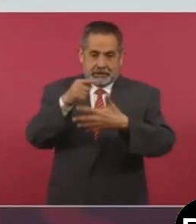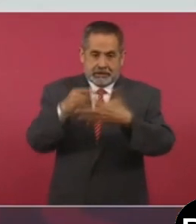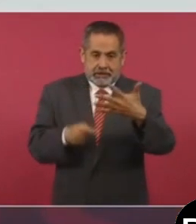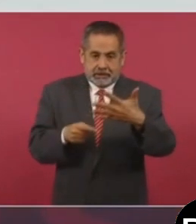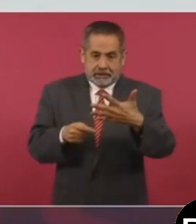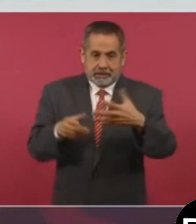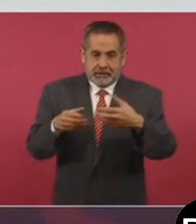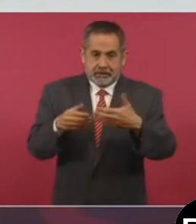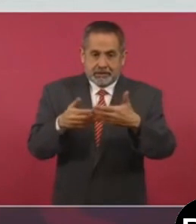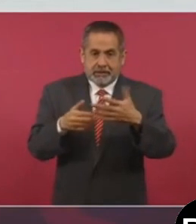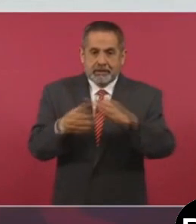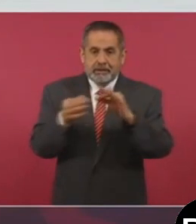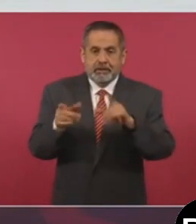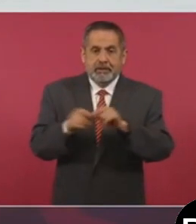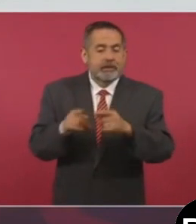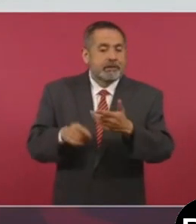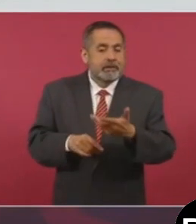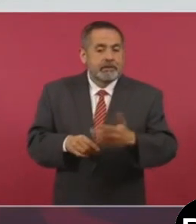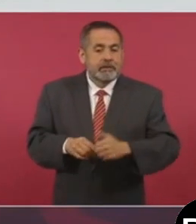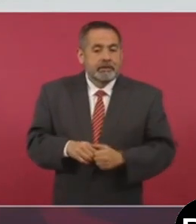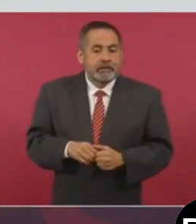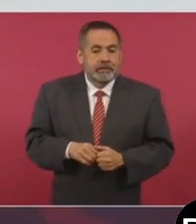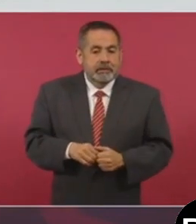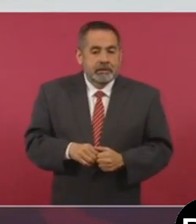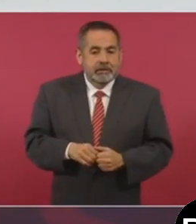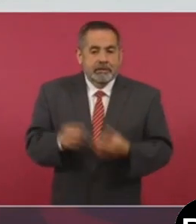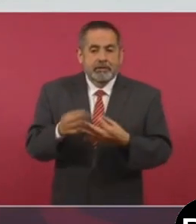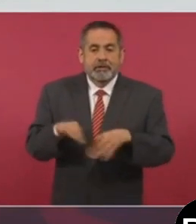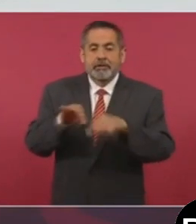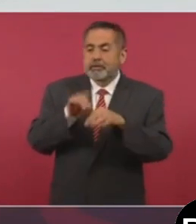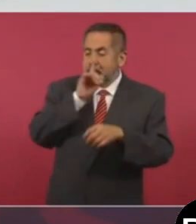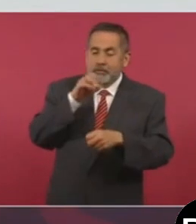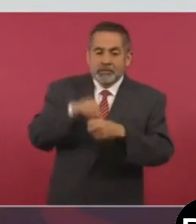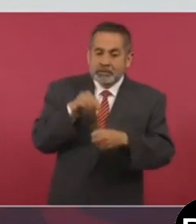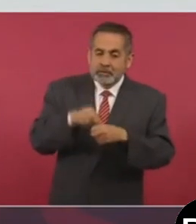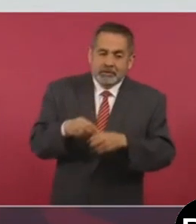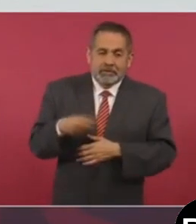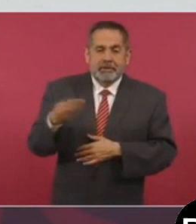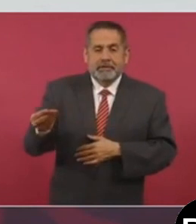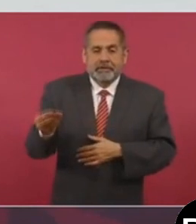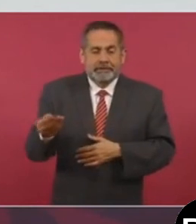presente escrito es de suma confidencialidad.